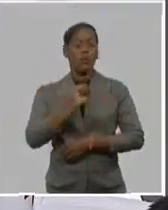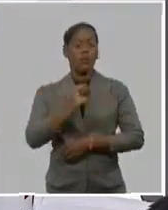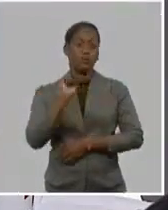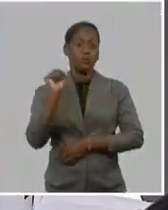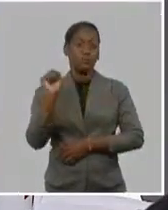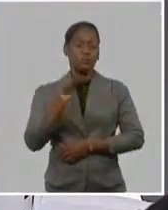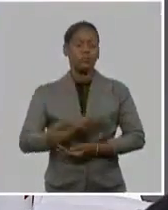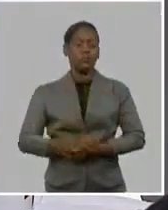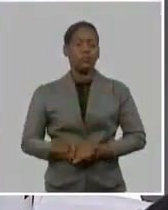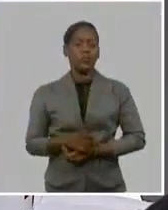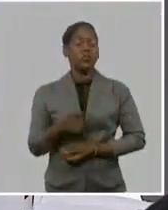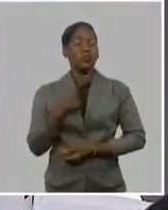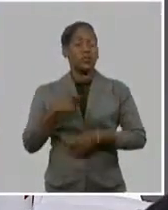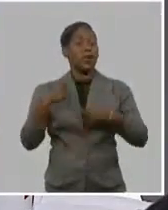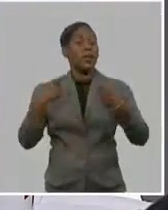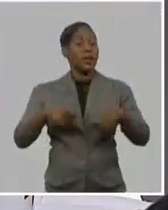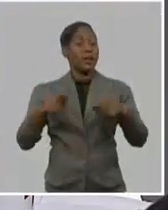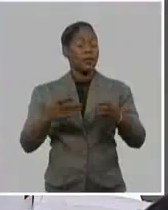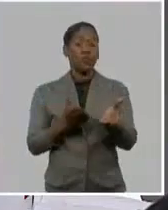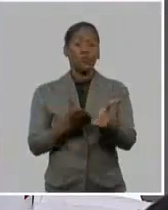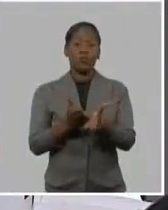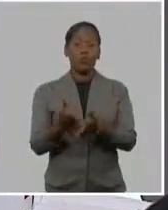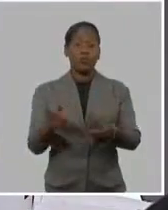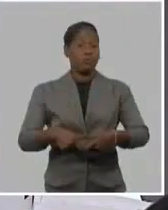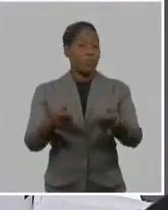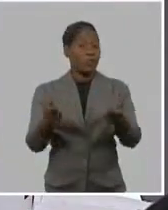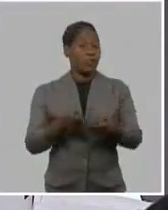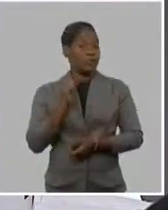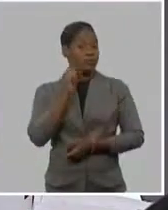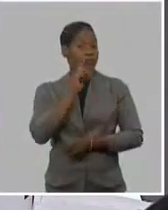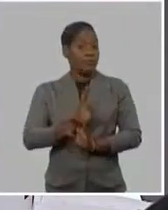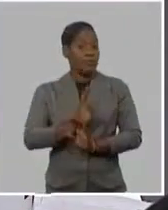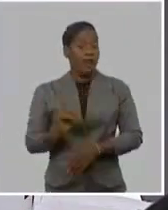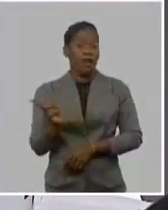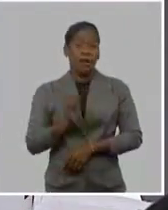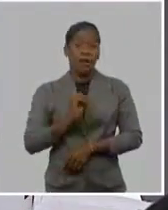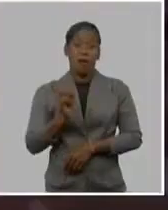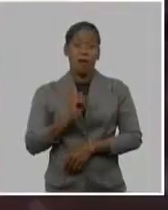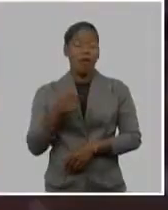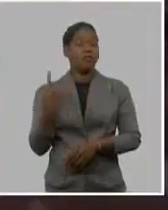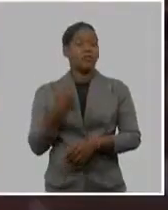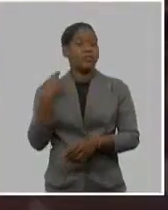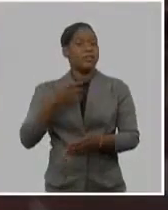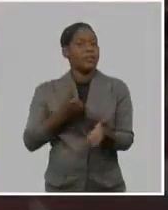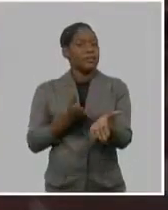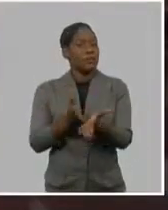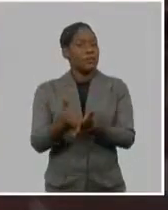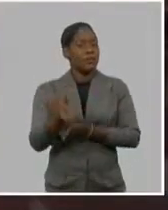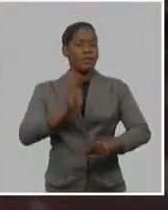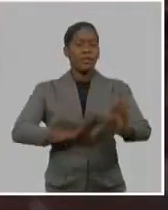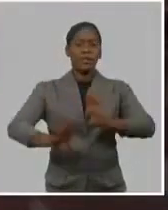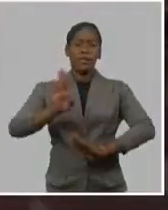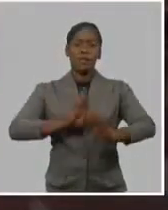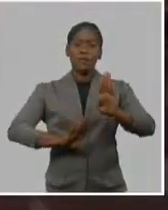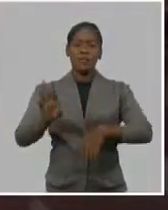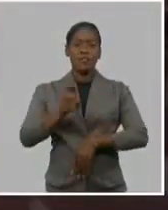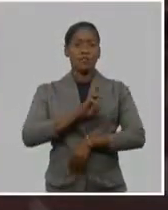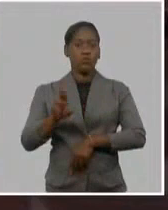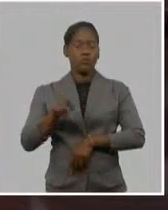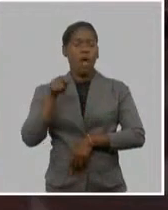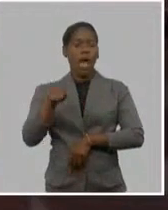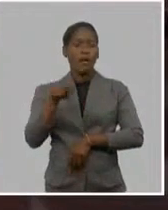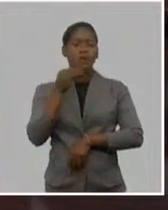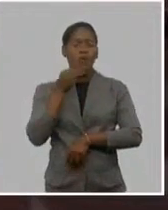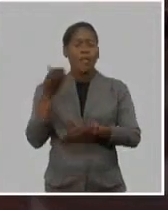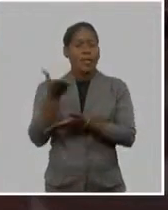hay que mantenerlo en mismo. Es importante que el Congreso no terminó aquí. El Congreso continúa porque vienen los debates que hay que hacerlos diferentes.